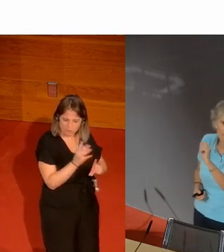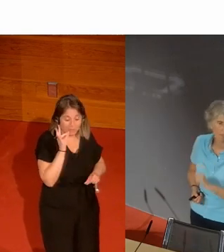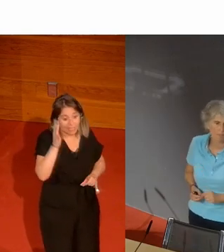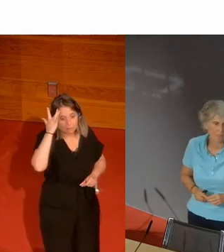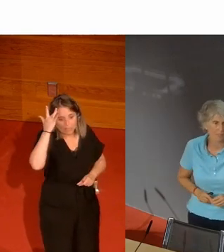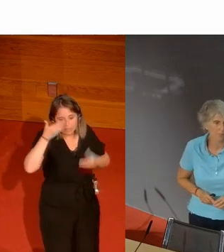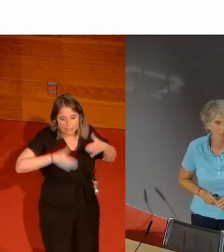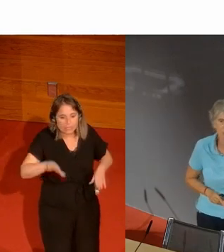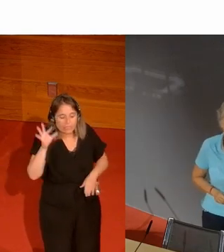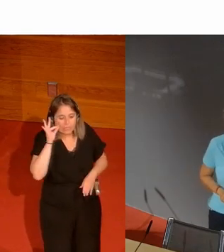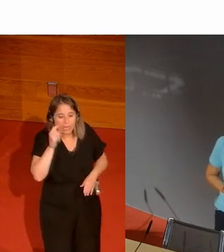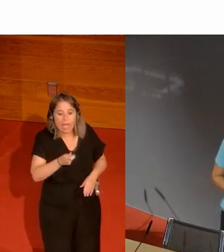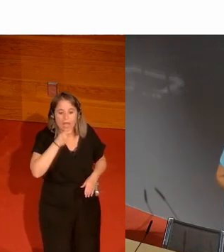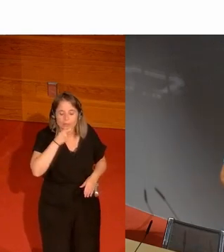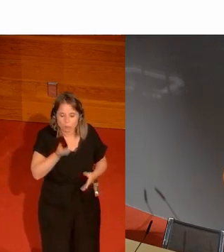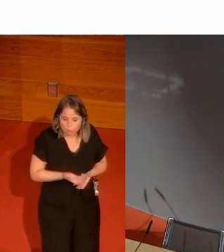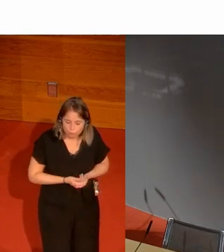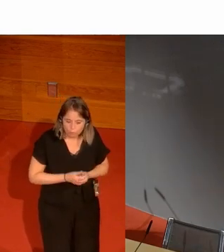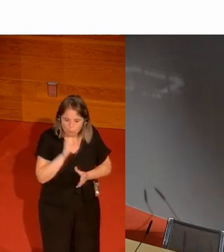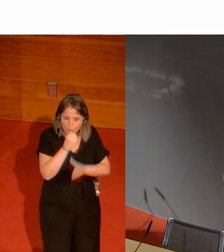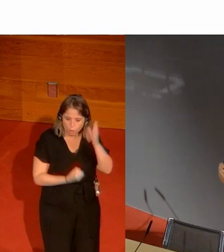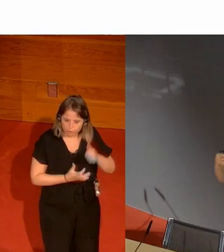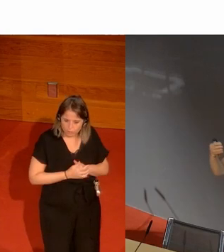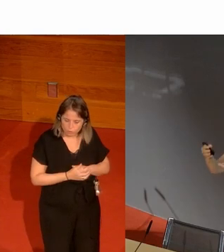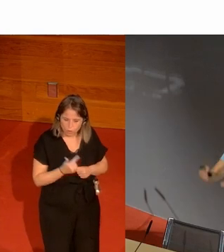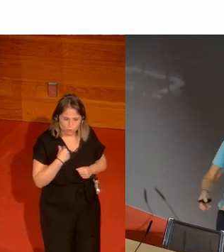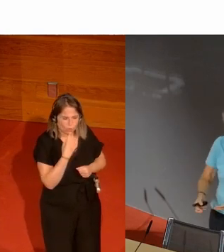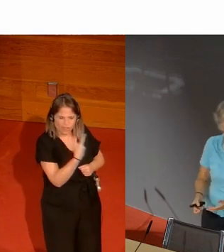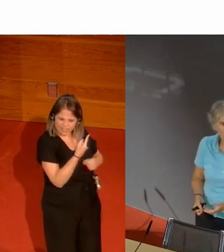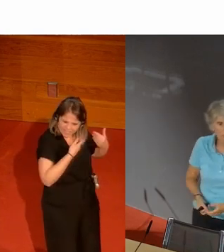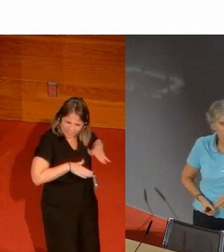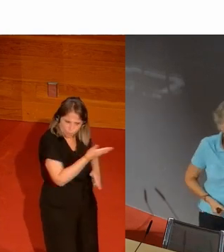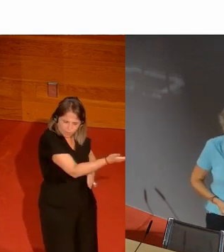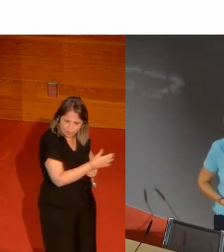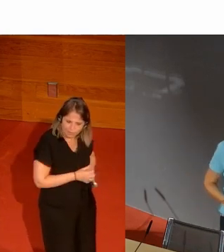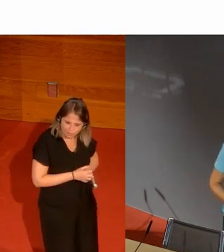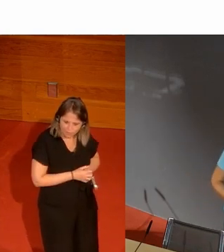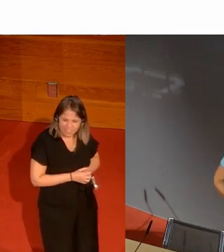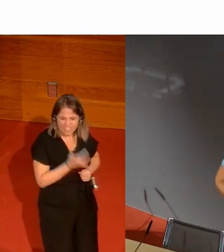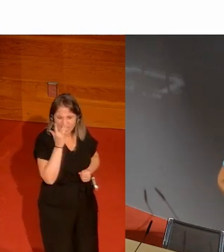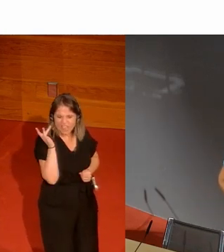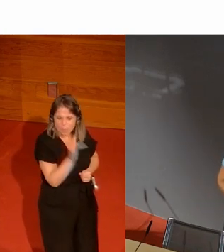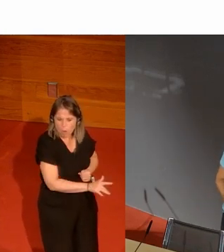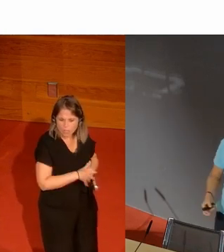que tu hija es la que está arbitrando este partido de baloncesto tú le dirías esto a tu hija a de puta